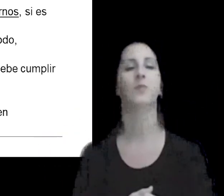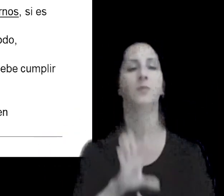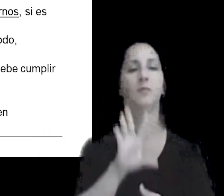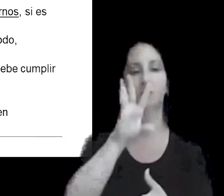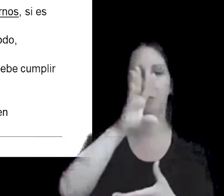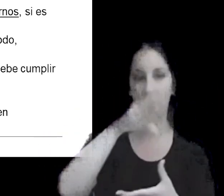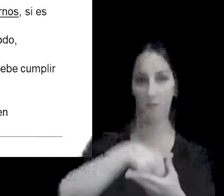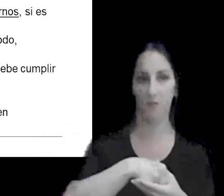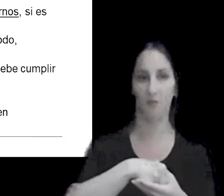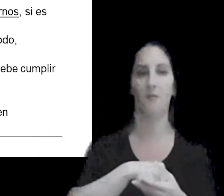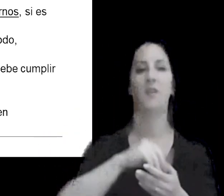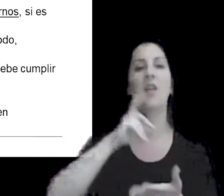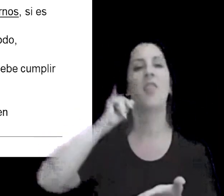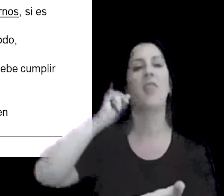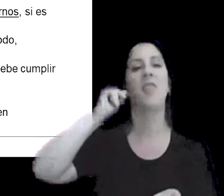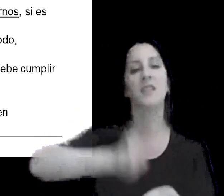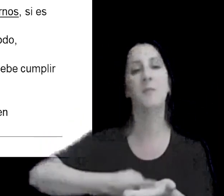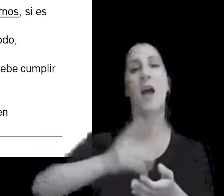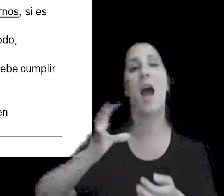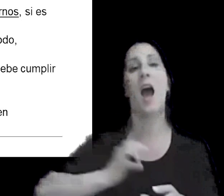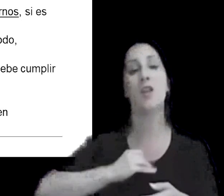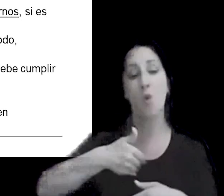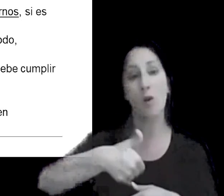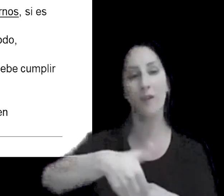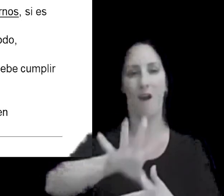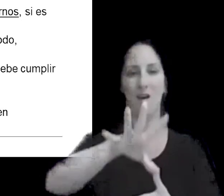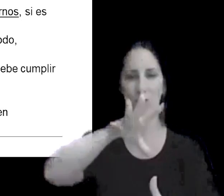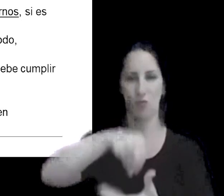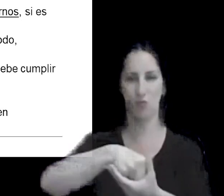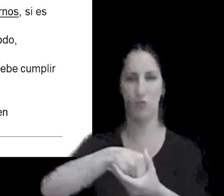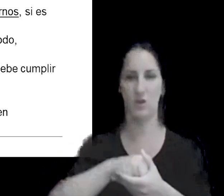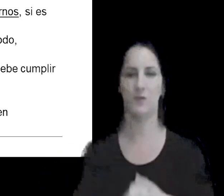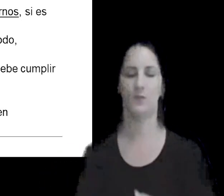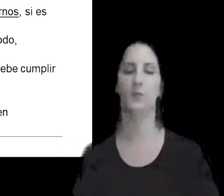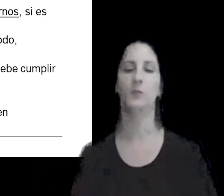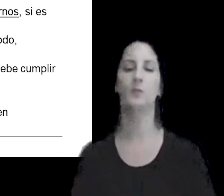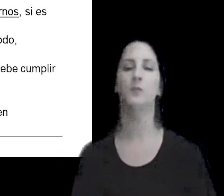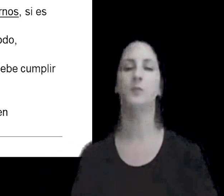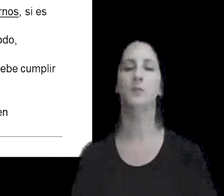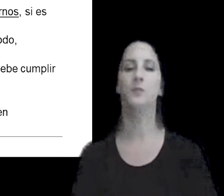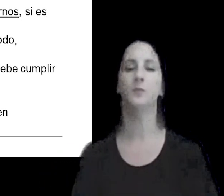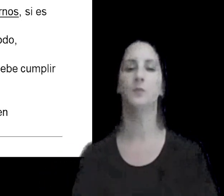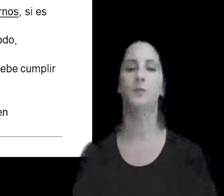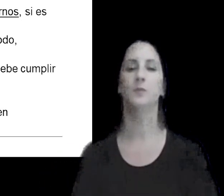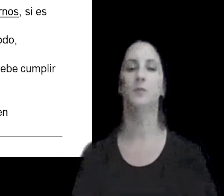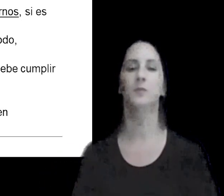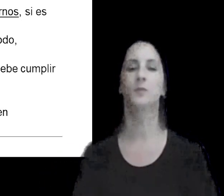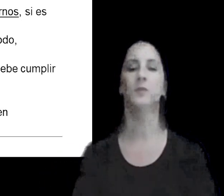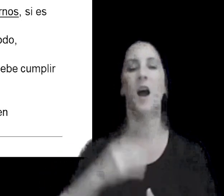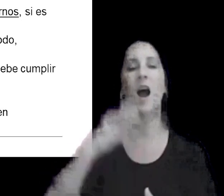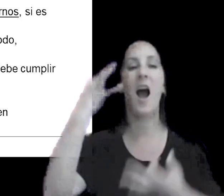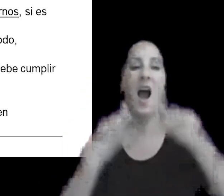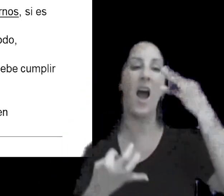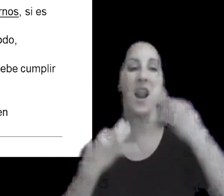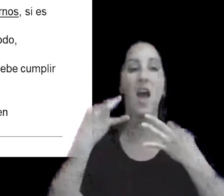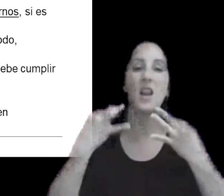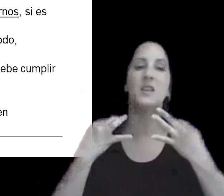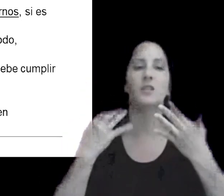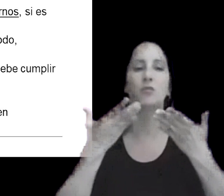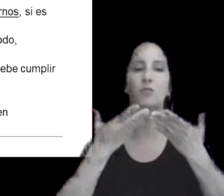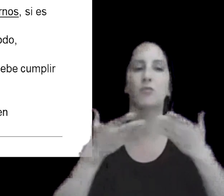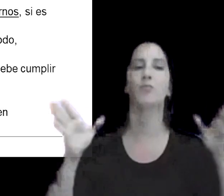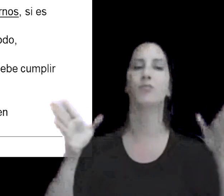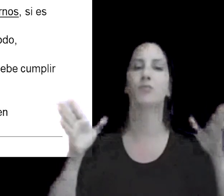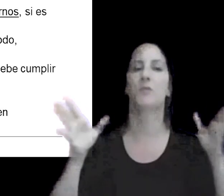la determinación de los años a cubrir un análisis de base